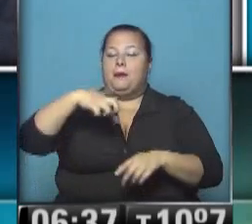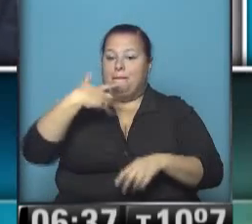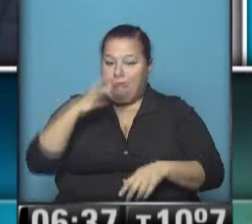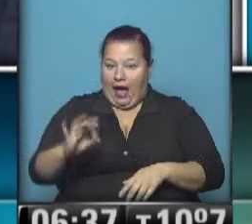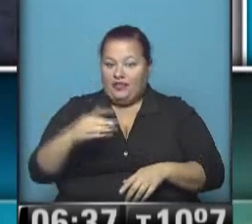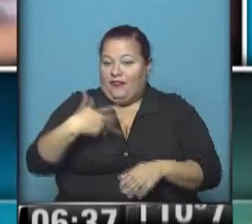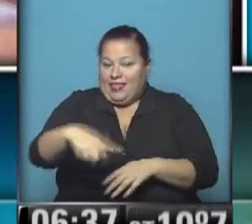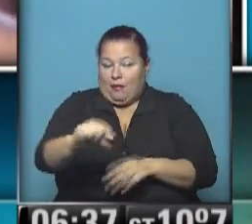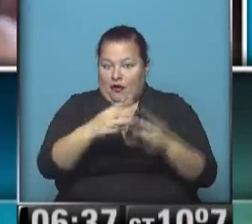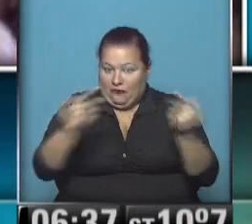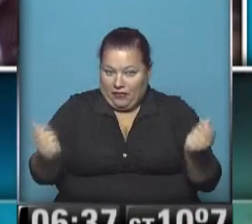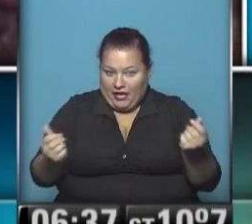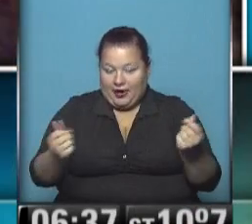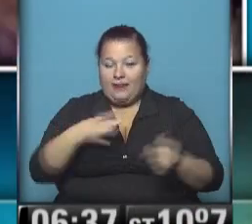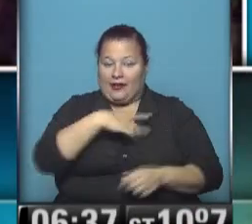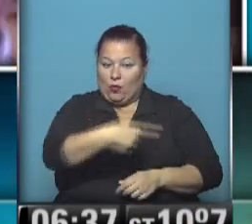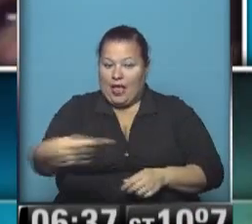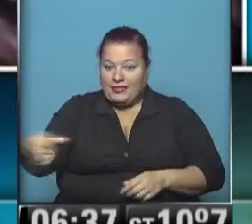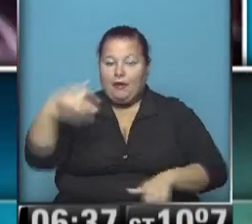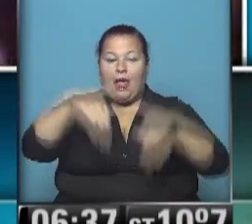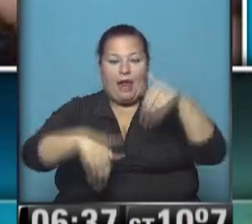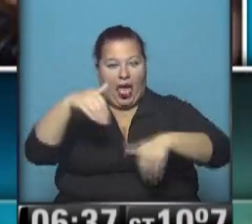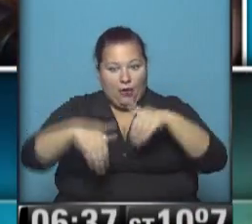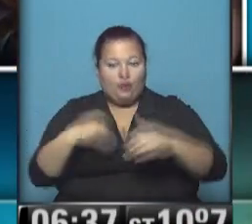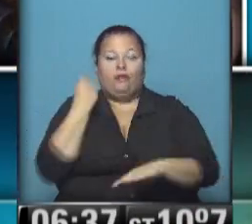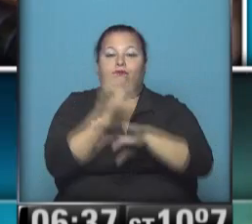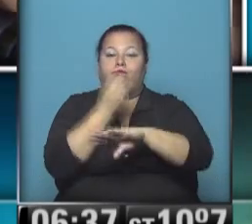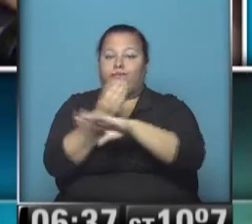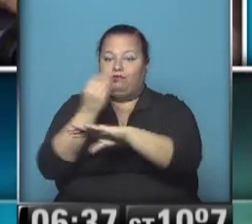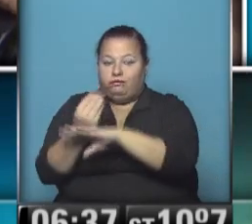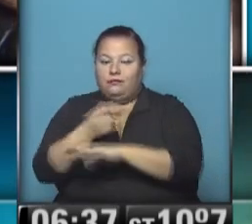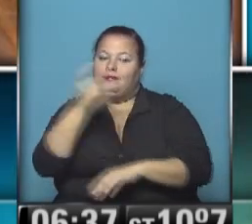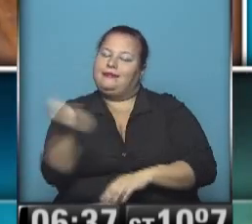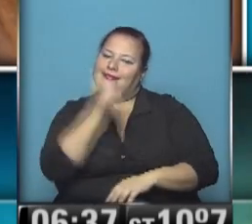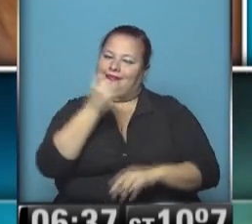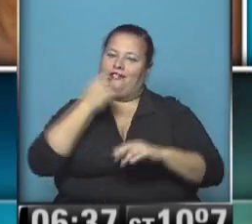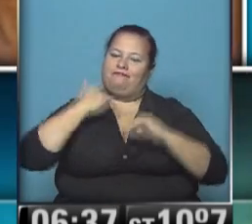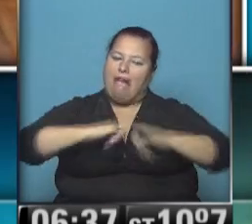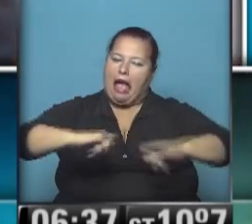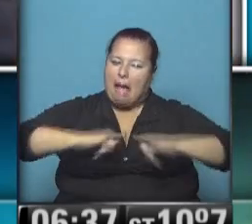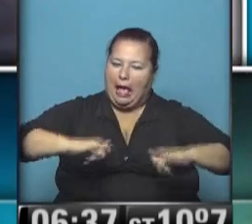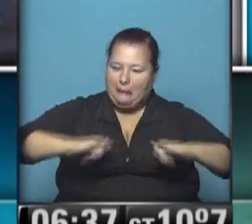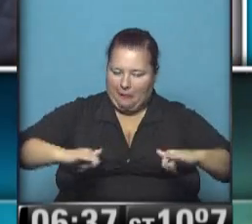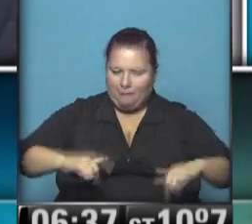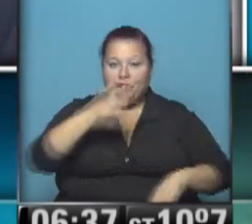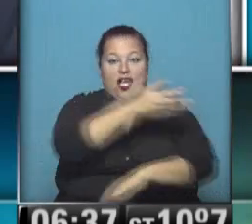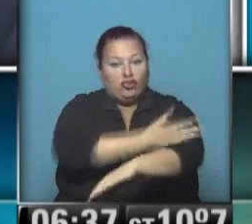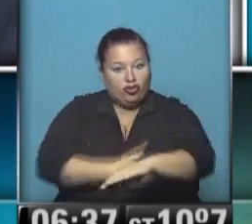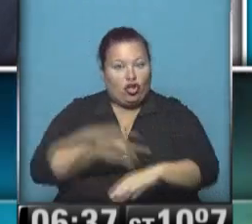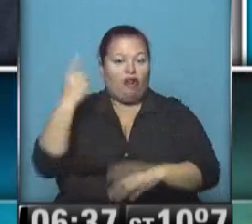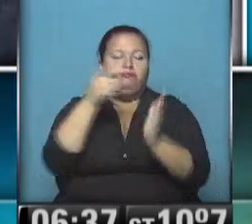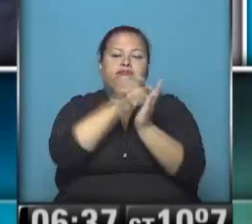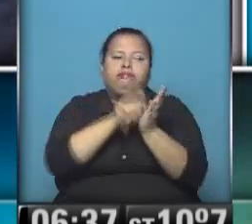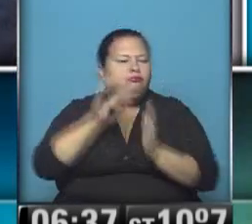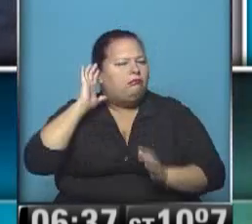la recta final a una semana de las elecciones los candidatos intensifican sus campañas Scioli, favorito en las